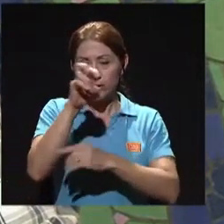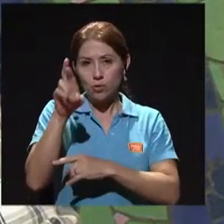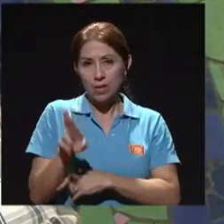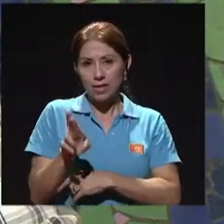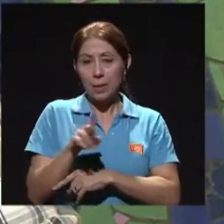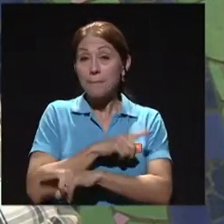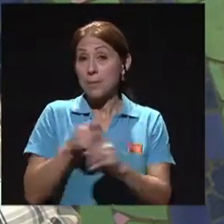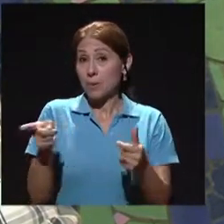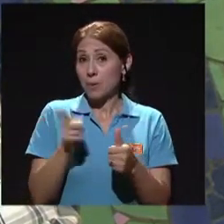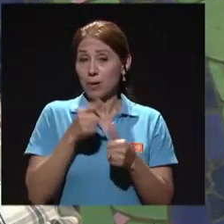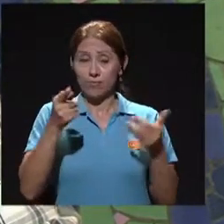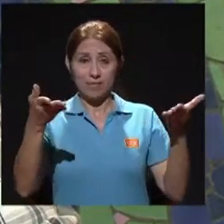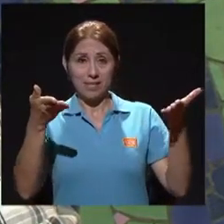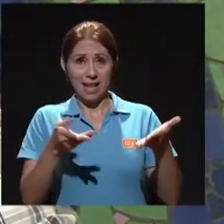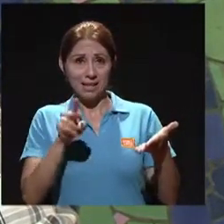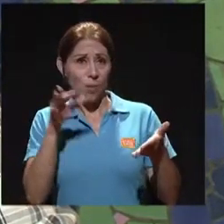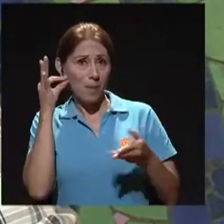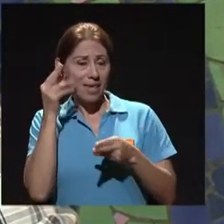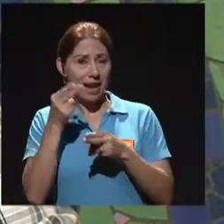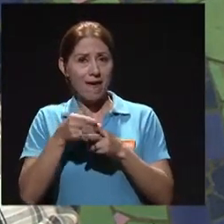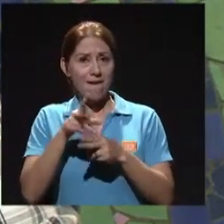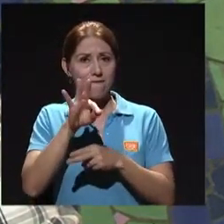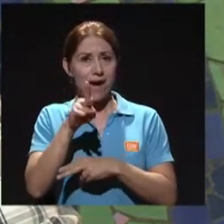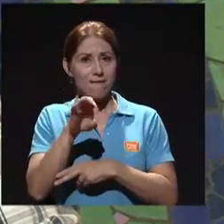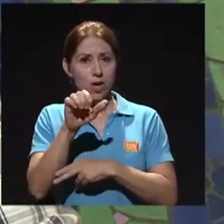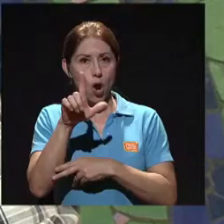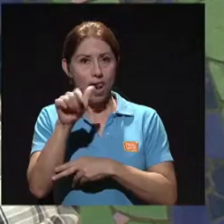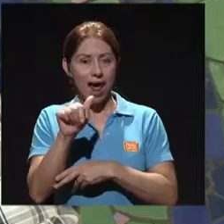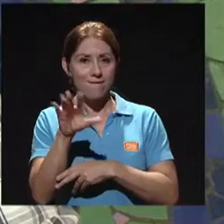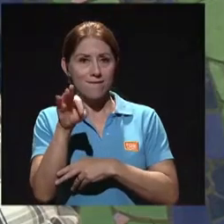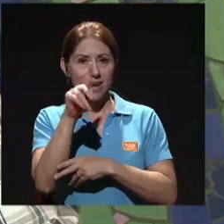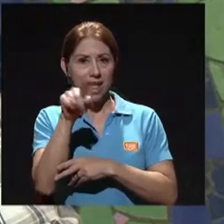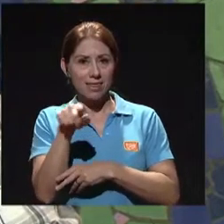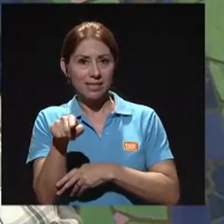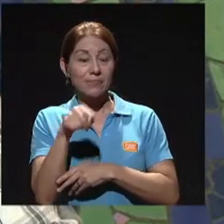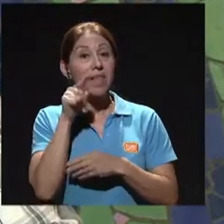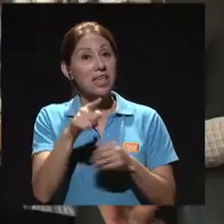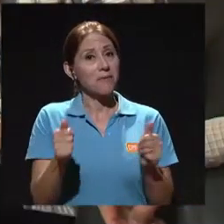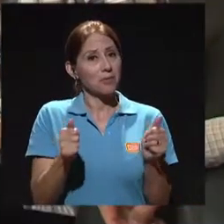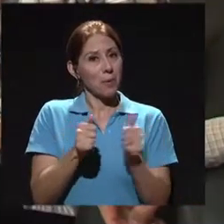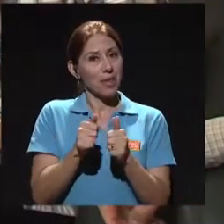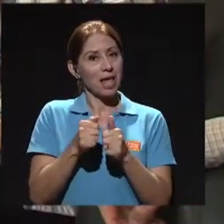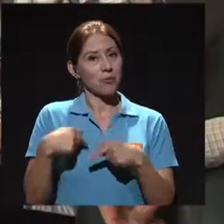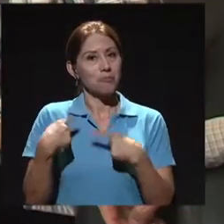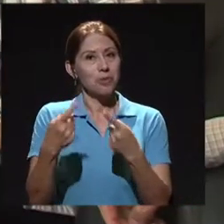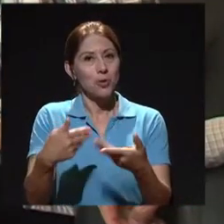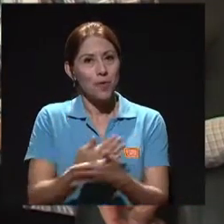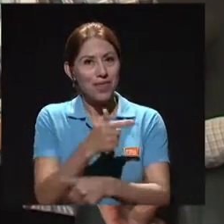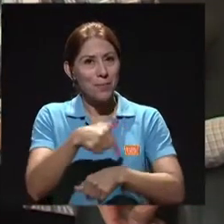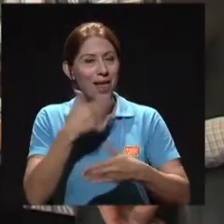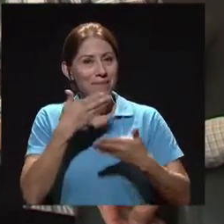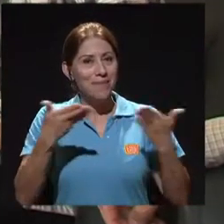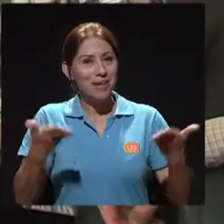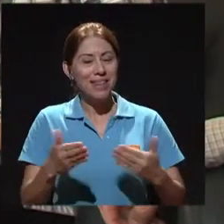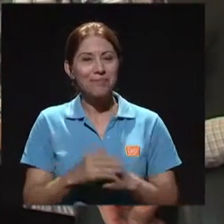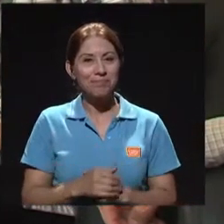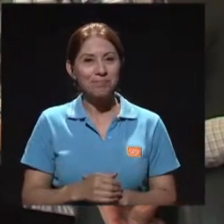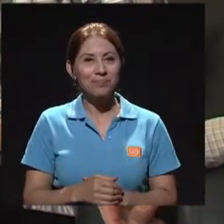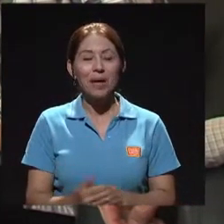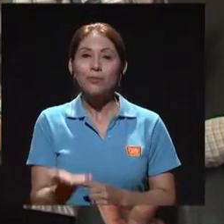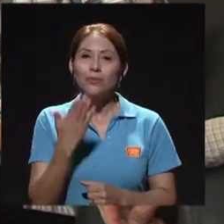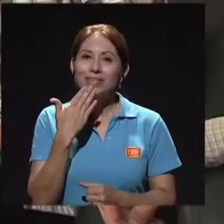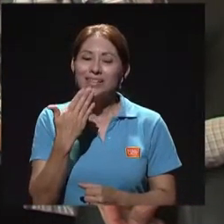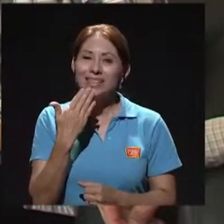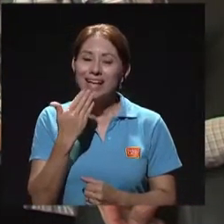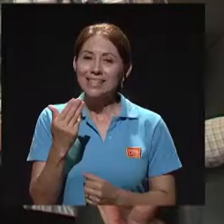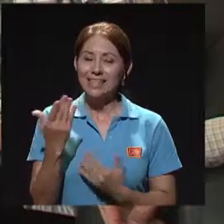quiero presentarles a nuestra compañera, se trata de Fabiola Fernández. Fabiola nos va a estar acompañando en esta nueva temporada. Bienvenida, Fabiola. Muchas gracias